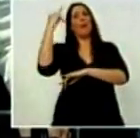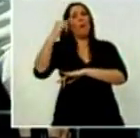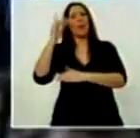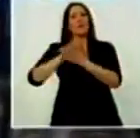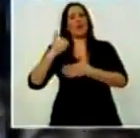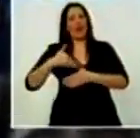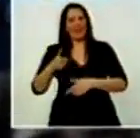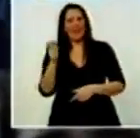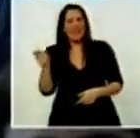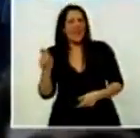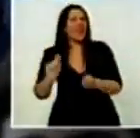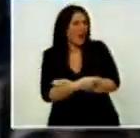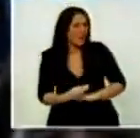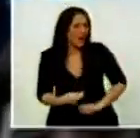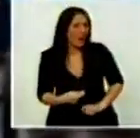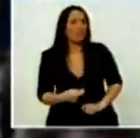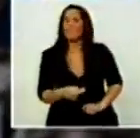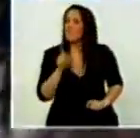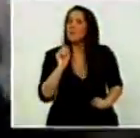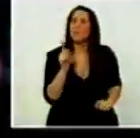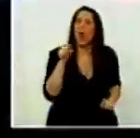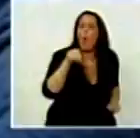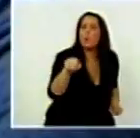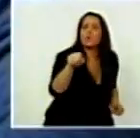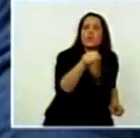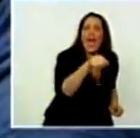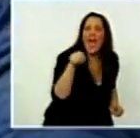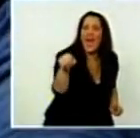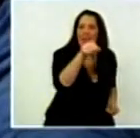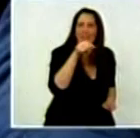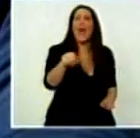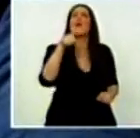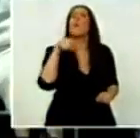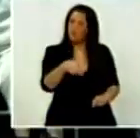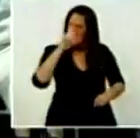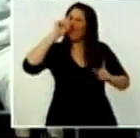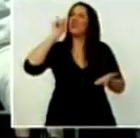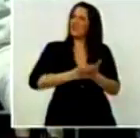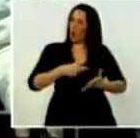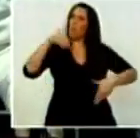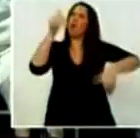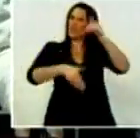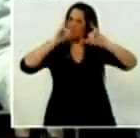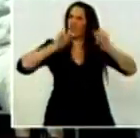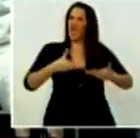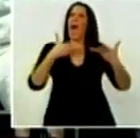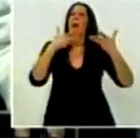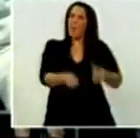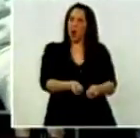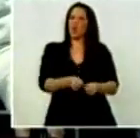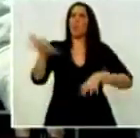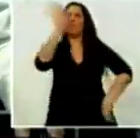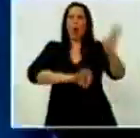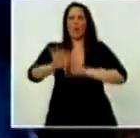cada vez que decidieron apoyar un proyecto nacional, popular